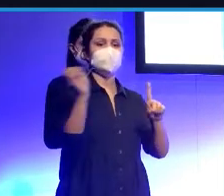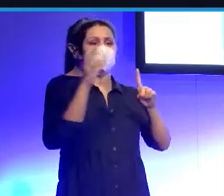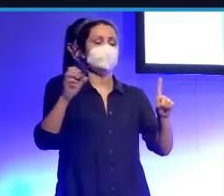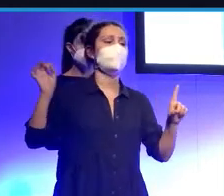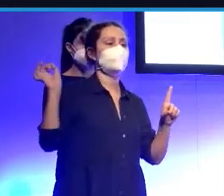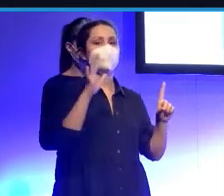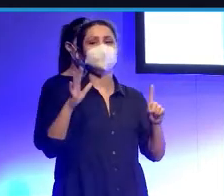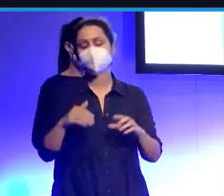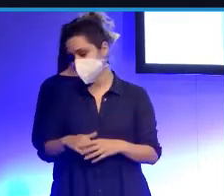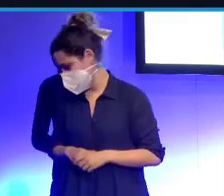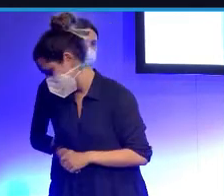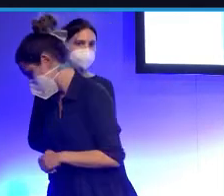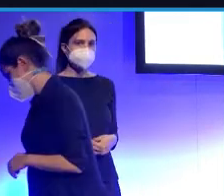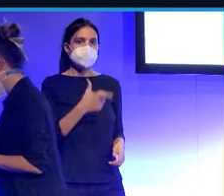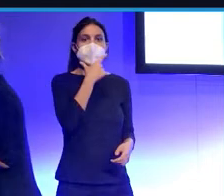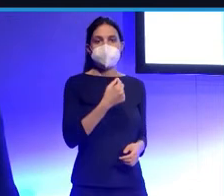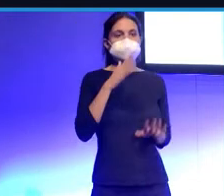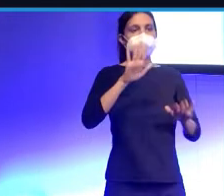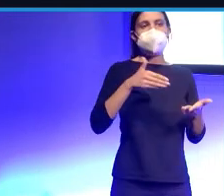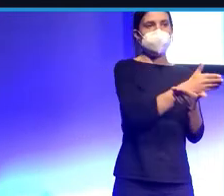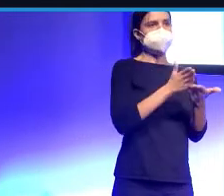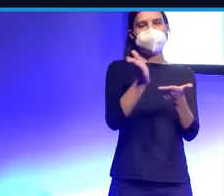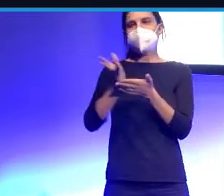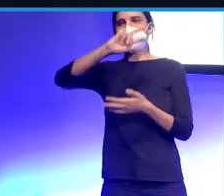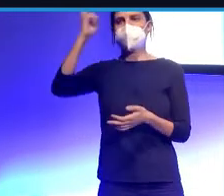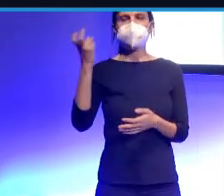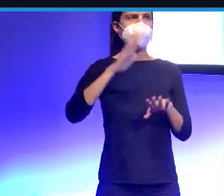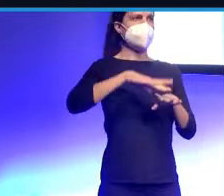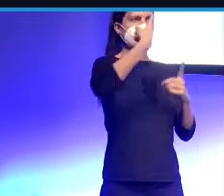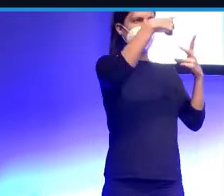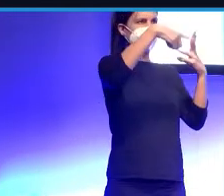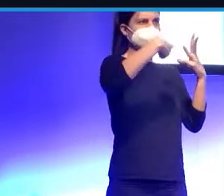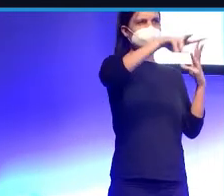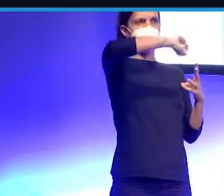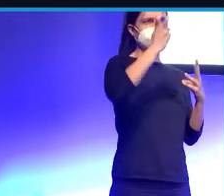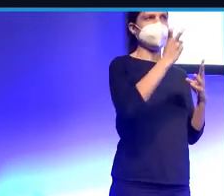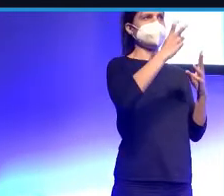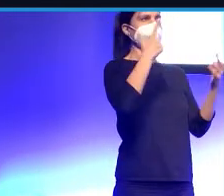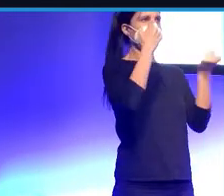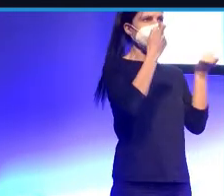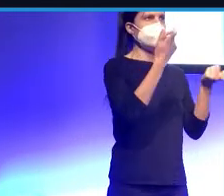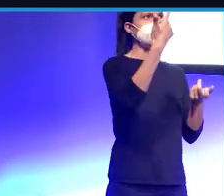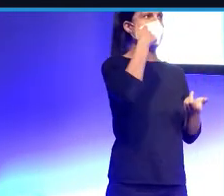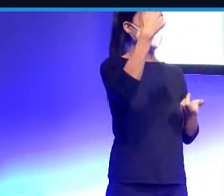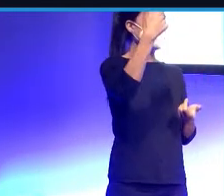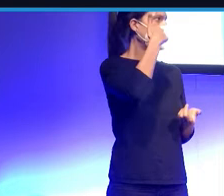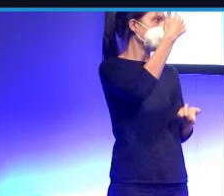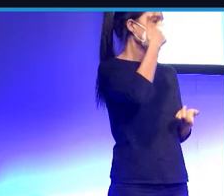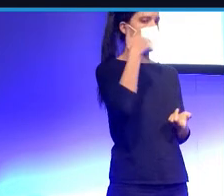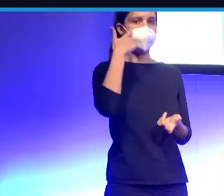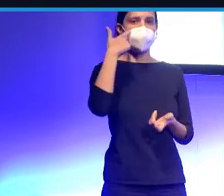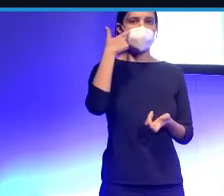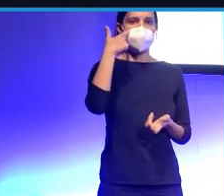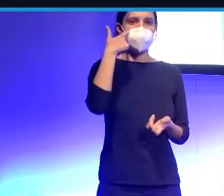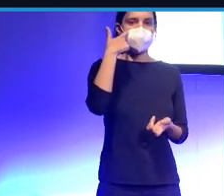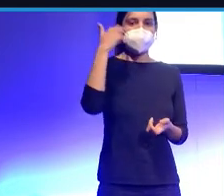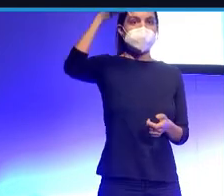simple, pero nos abre un gran abanico de posibilidades para medir un montón de cosas. En este caso, pues, estamos midiendo cómo de bien finaliza Gerard Moreno, ¿no? Entonces,